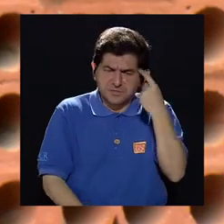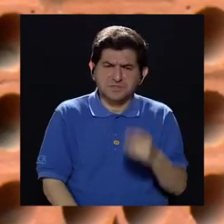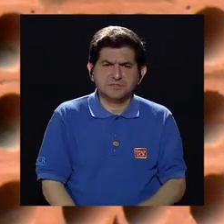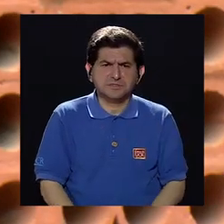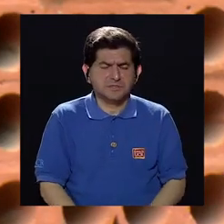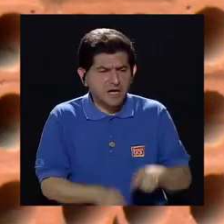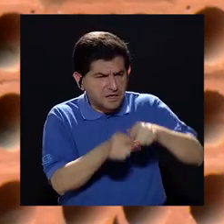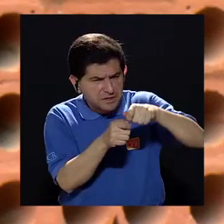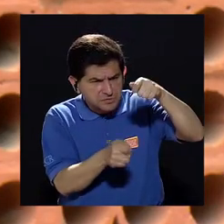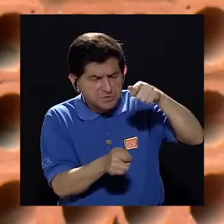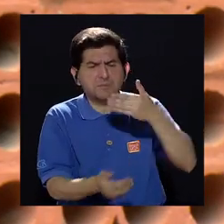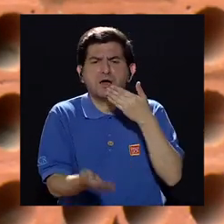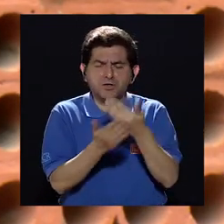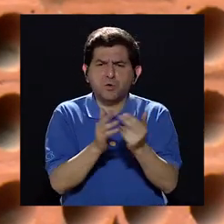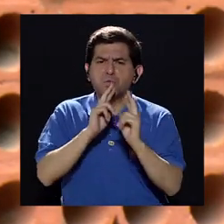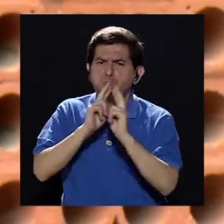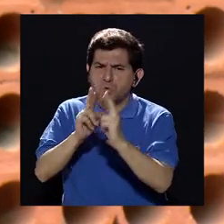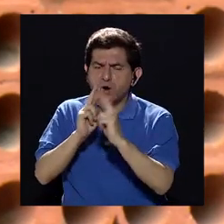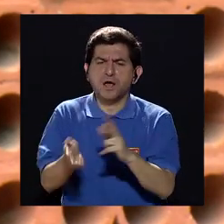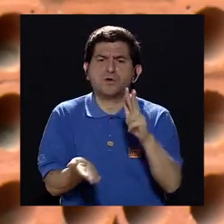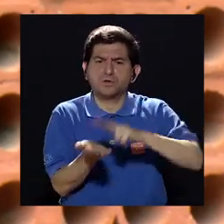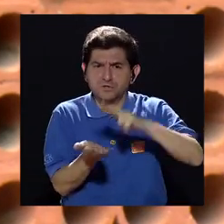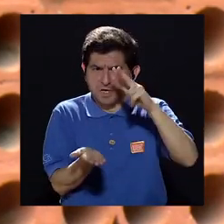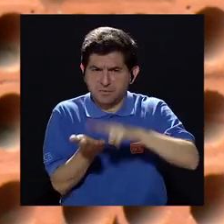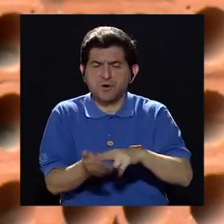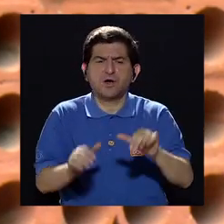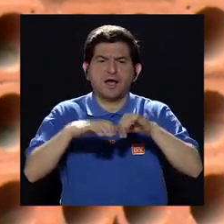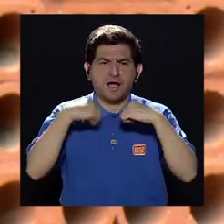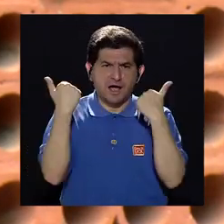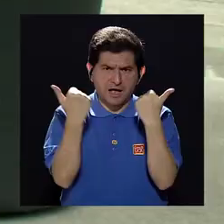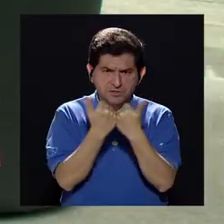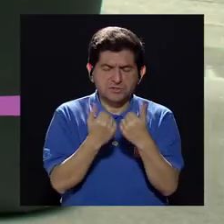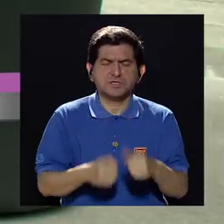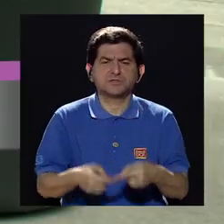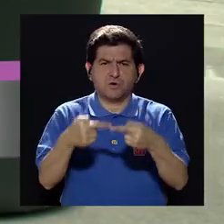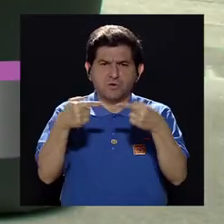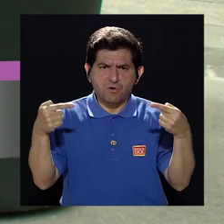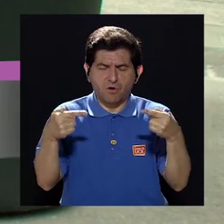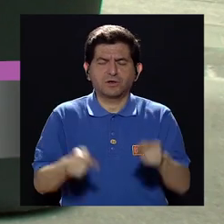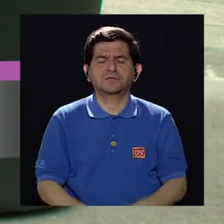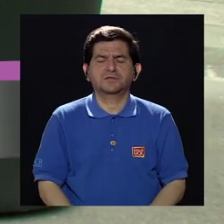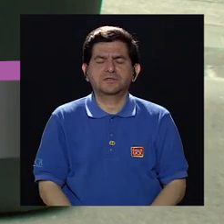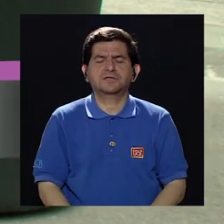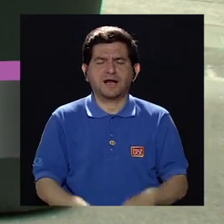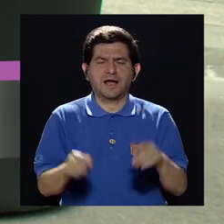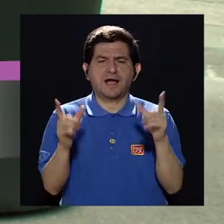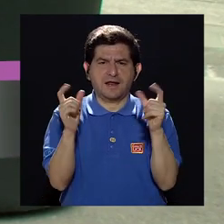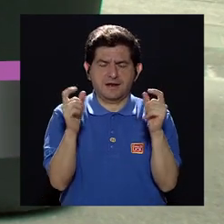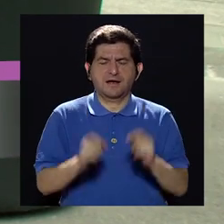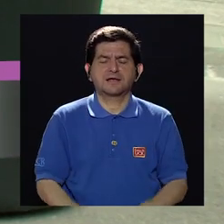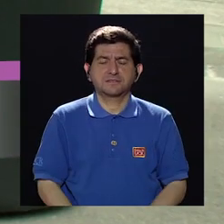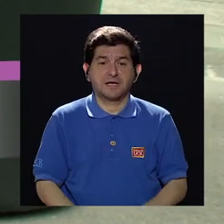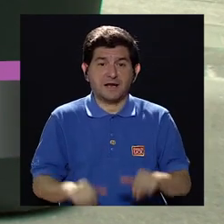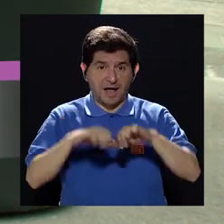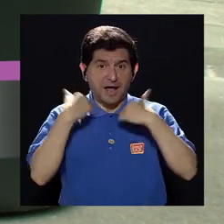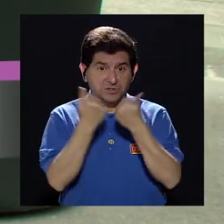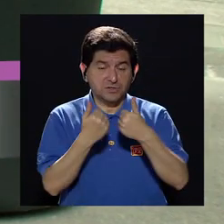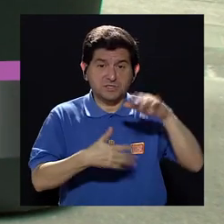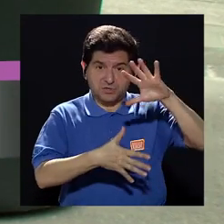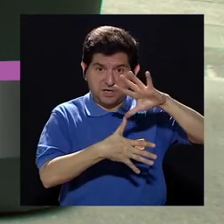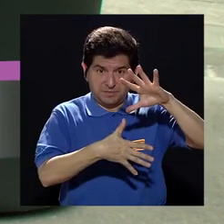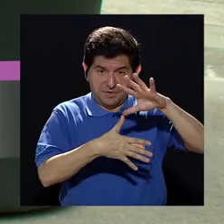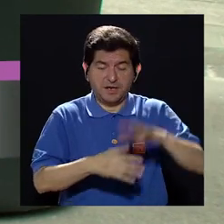buen rendimiento y están aprobados por la Asociación del Cáncer, la Asociación Americana del Cáncer.